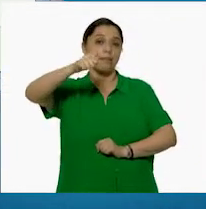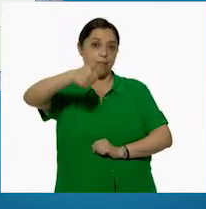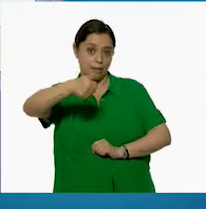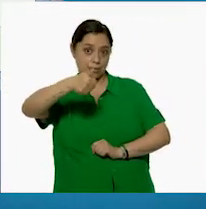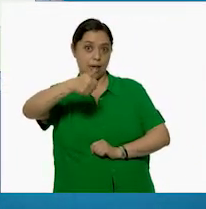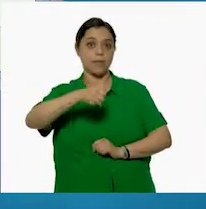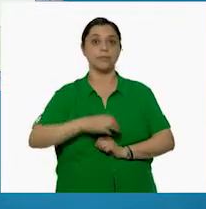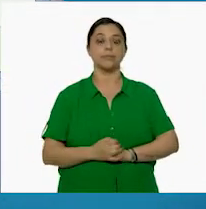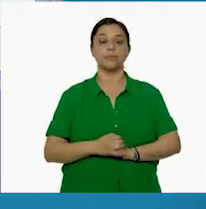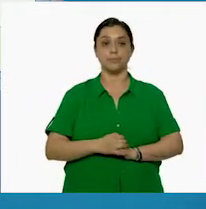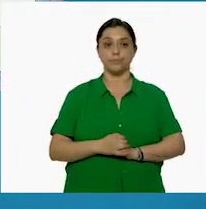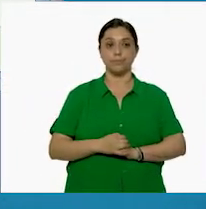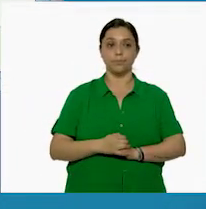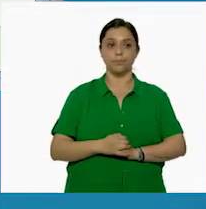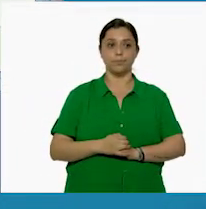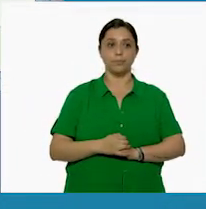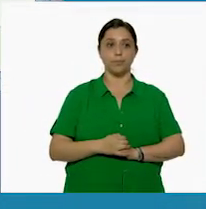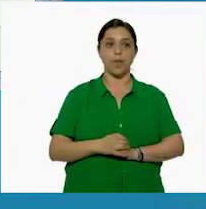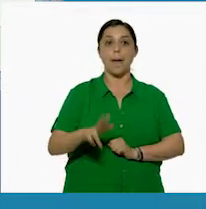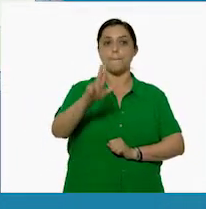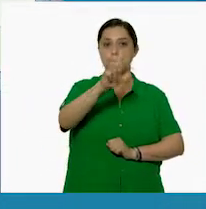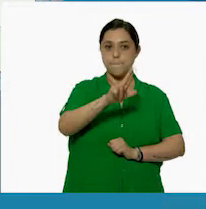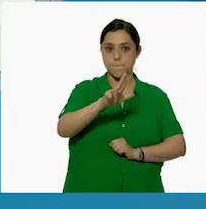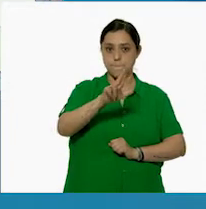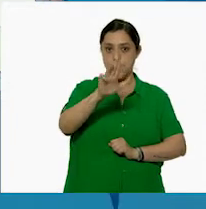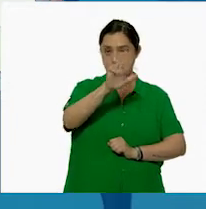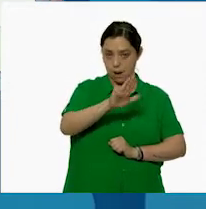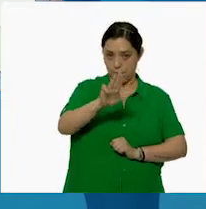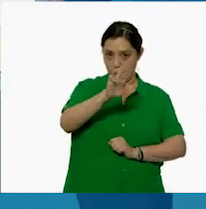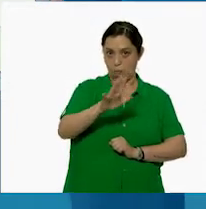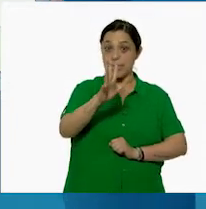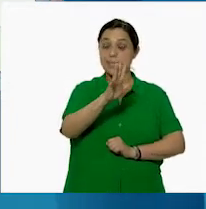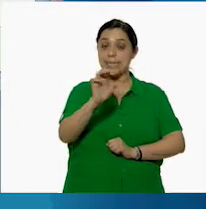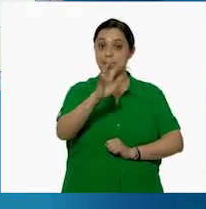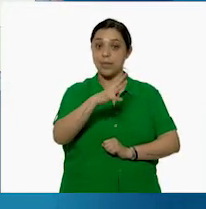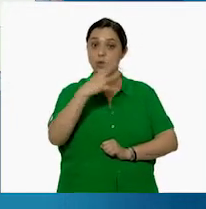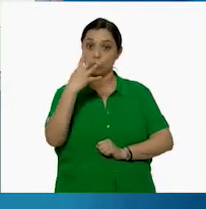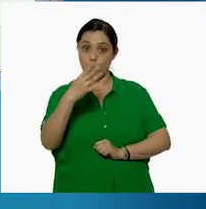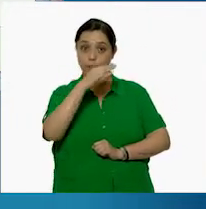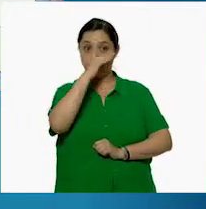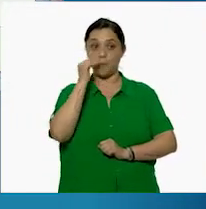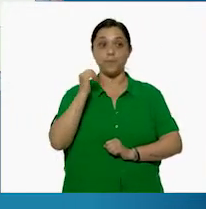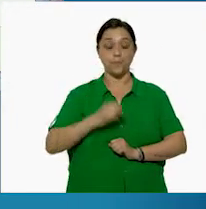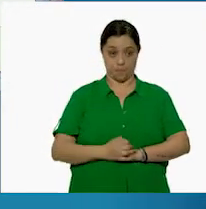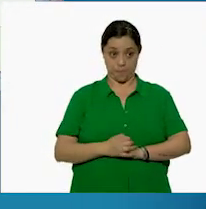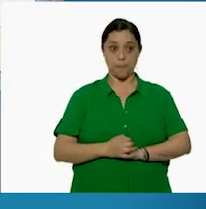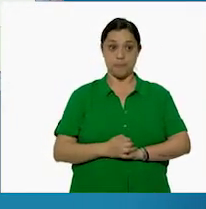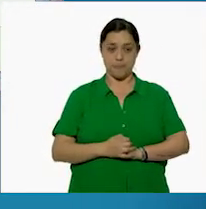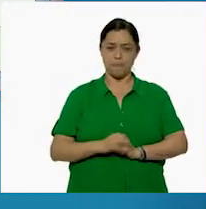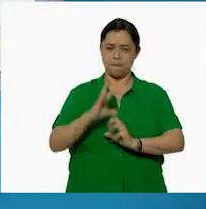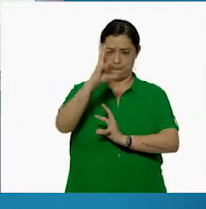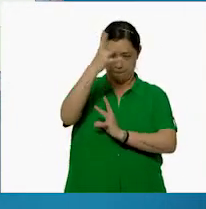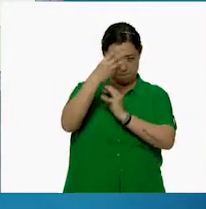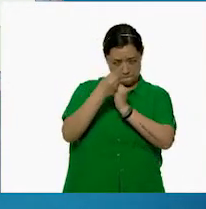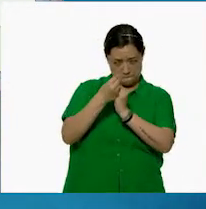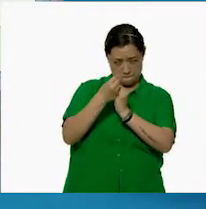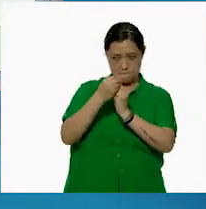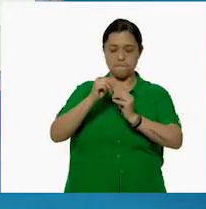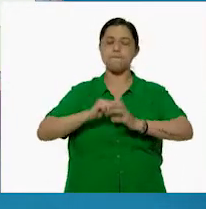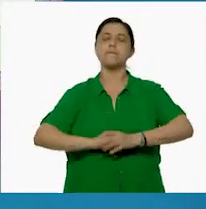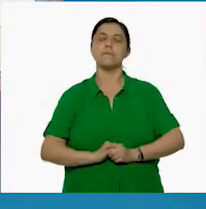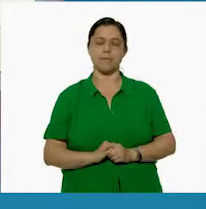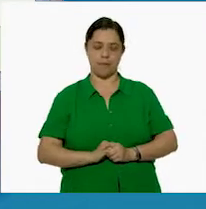576. Y del miércoles, 504. 504. ¿Me ayudas a hacer la suma, Ah, sí.